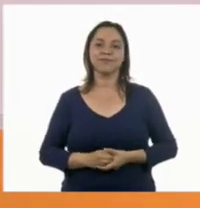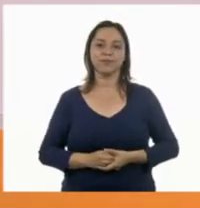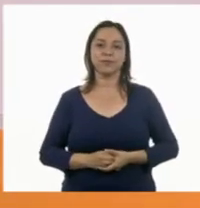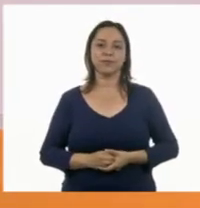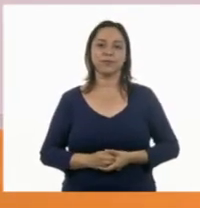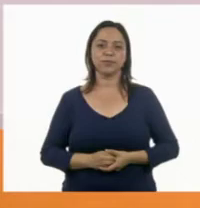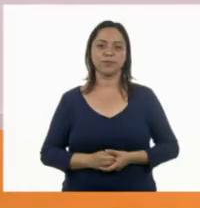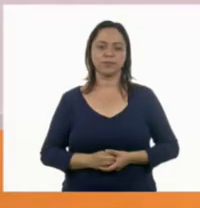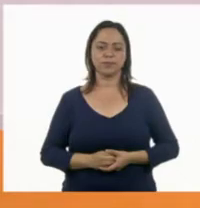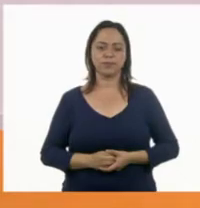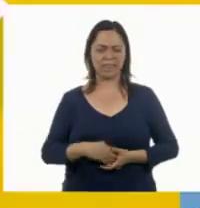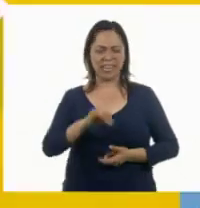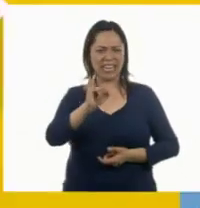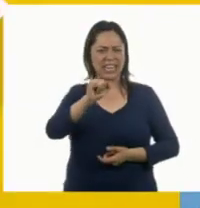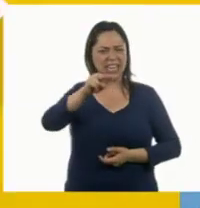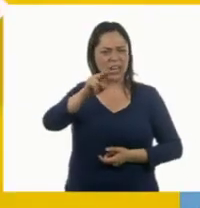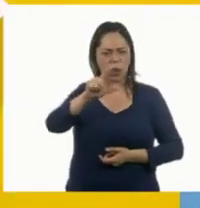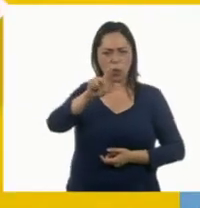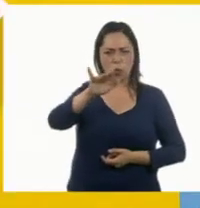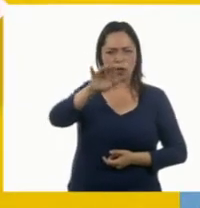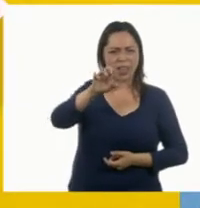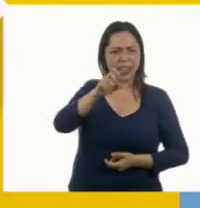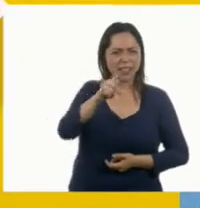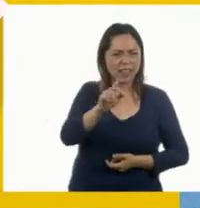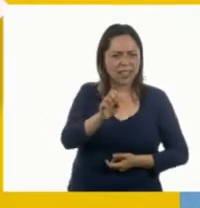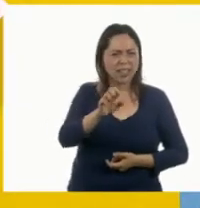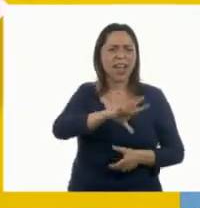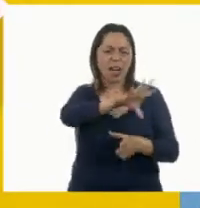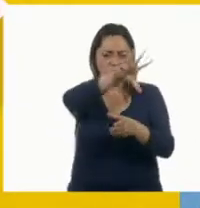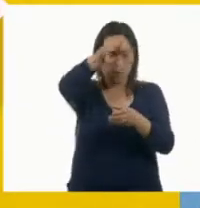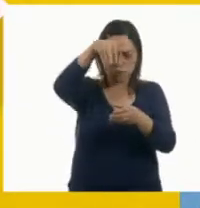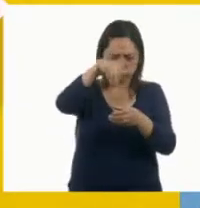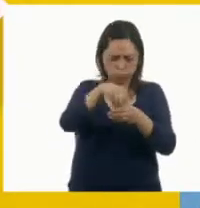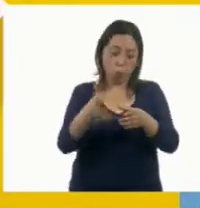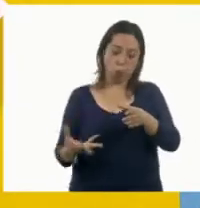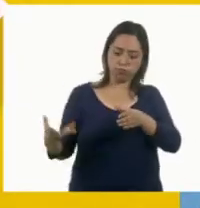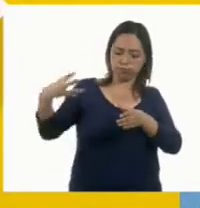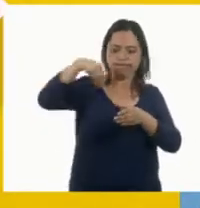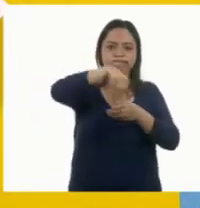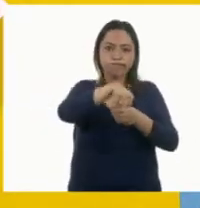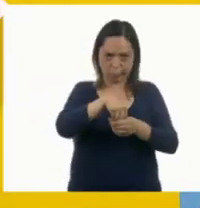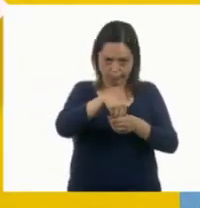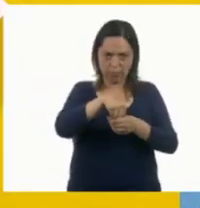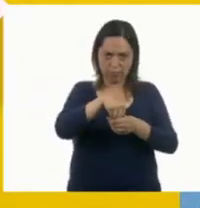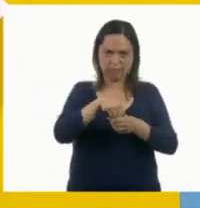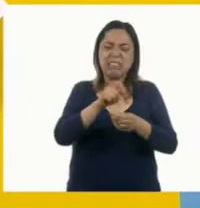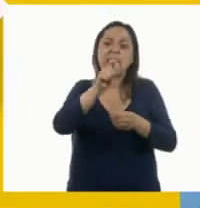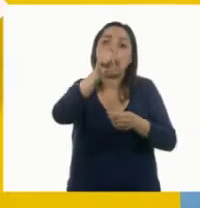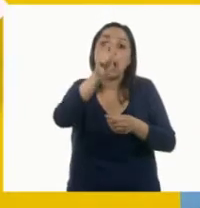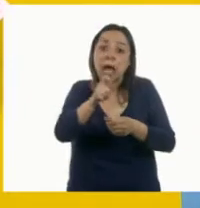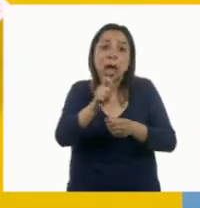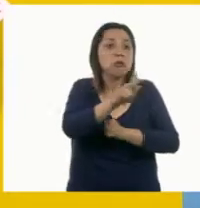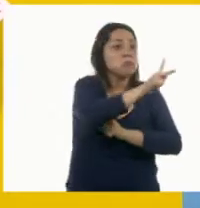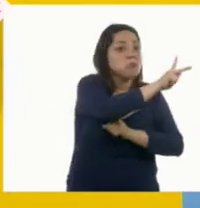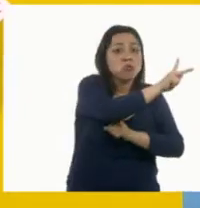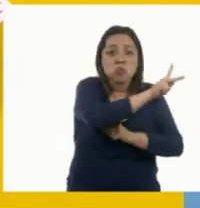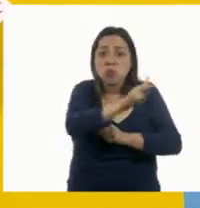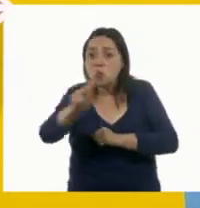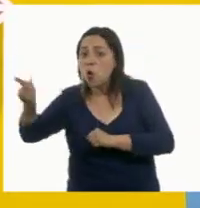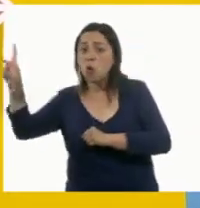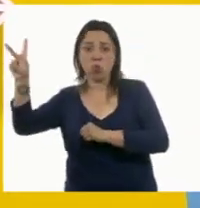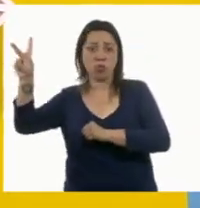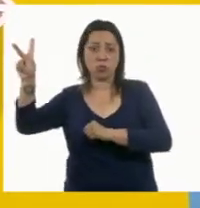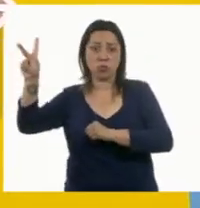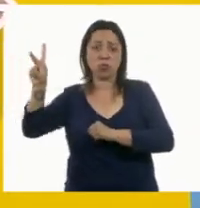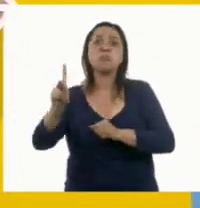Ser incluyentes es permitir que todas y todos puedan ser nuestros amigos y nuestras amigas. Ser